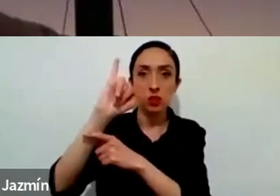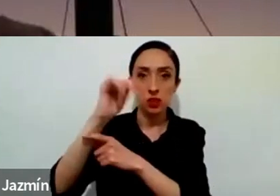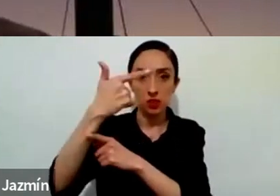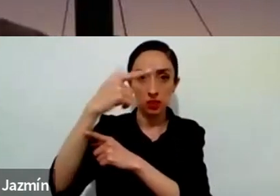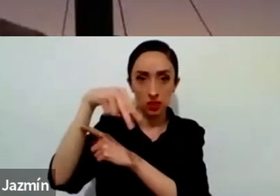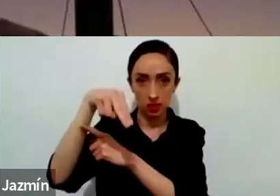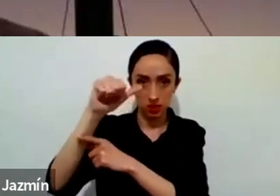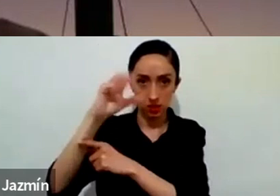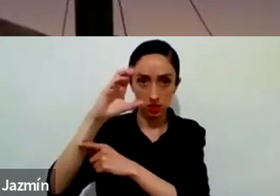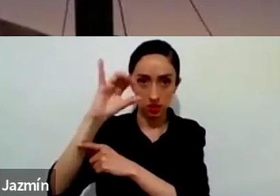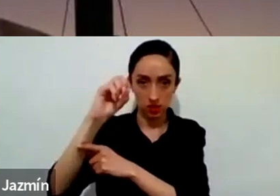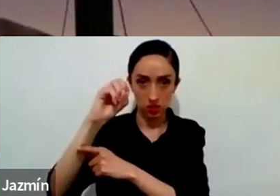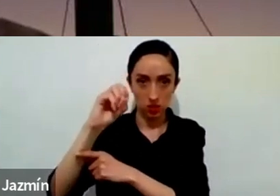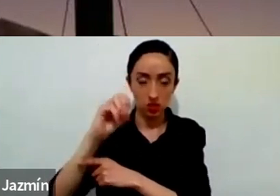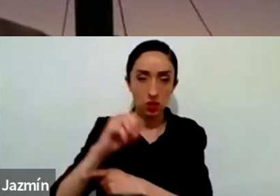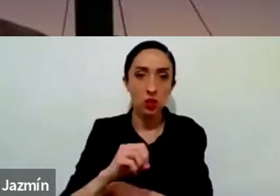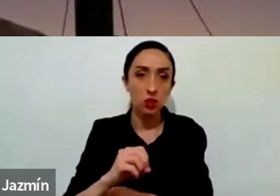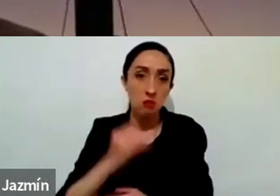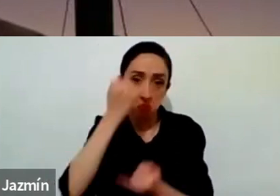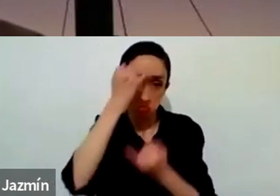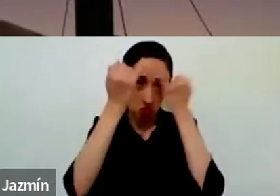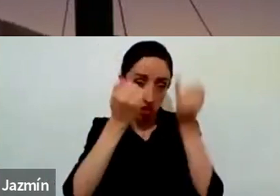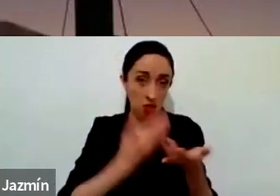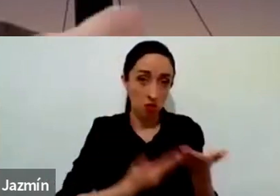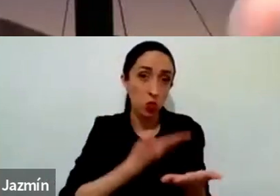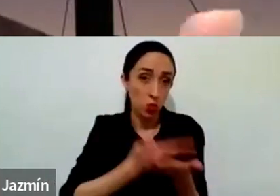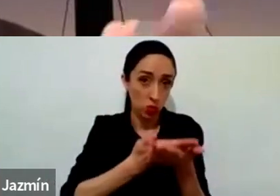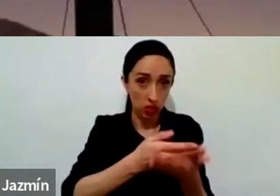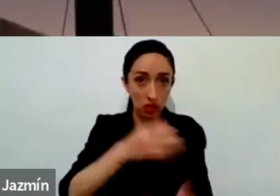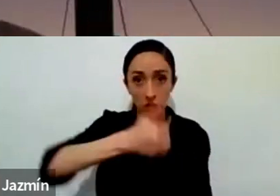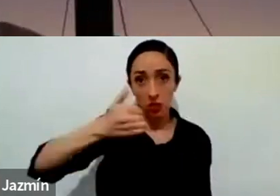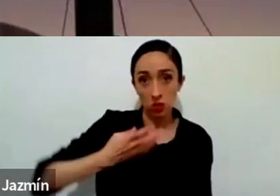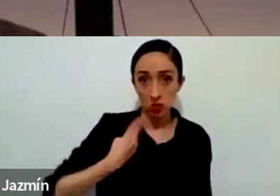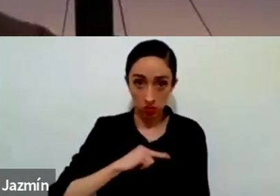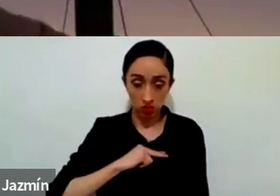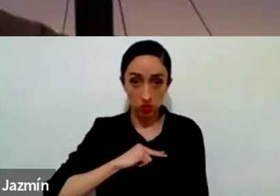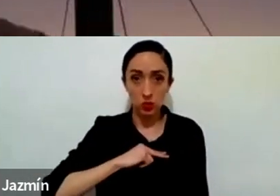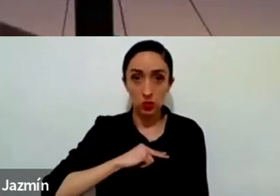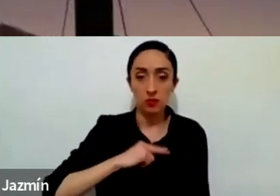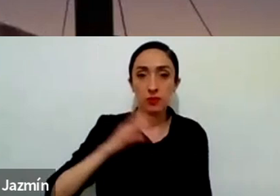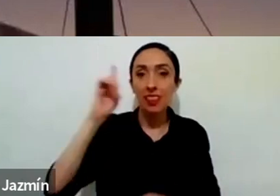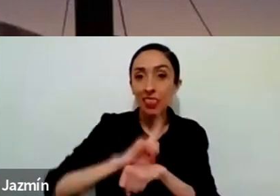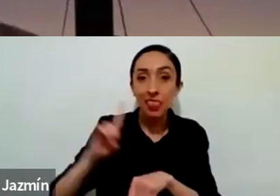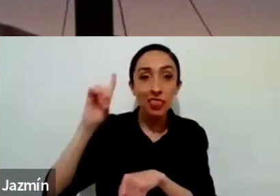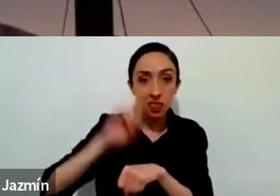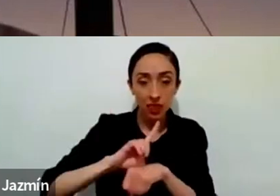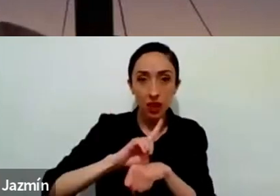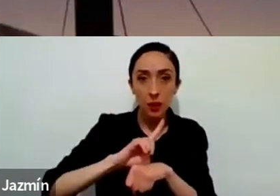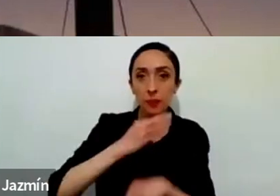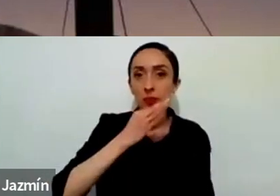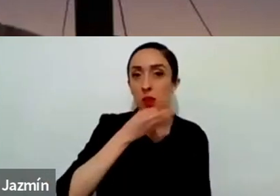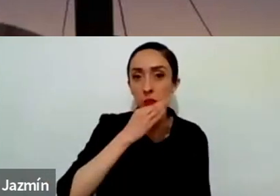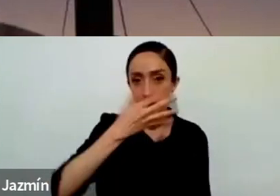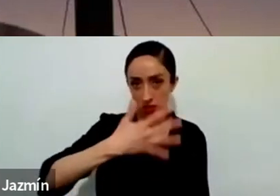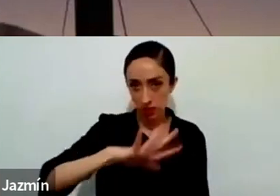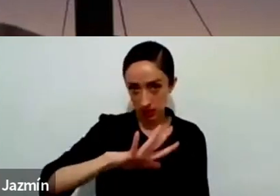unos diez minutos, para entrar a un espacio de reflexión y repasar el día y de esa manera reconocer cómo